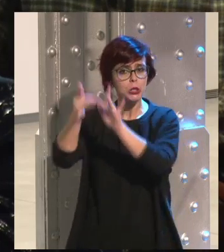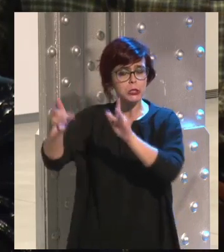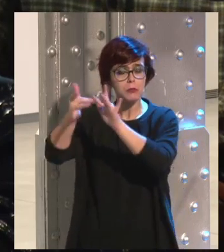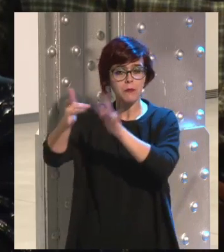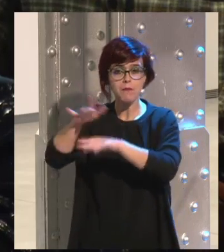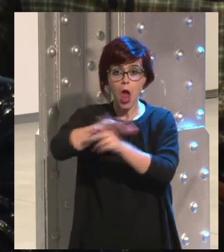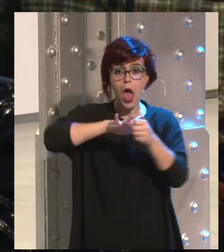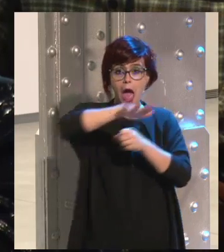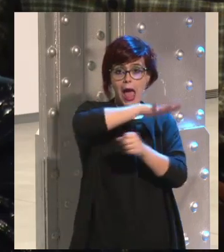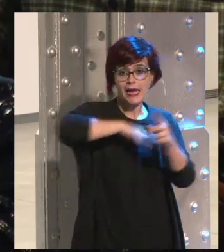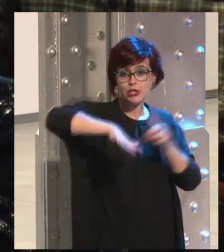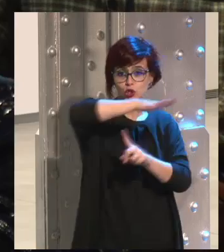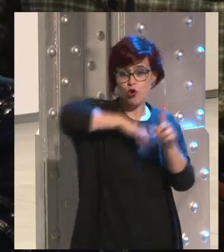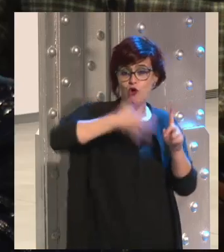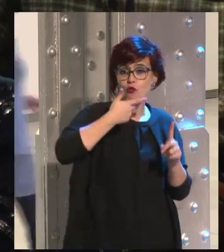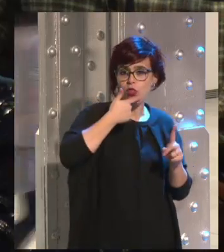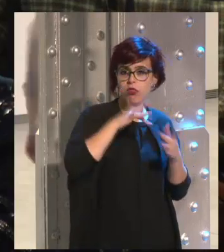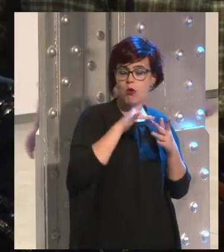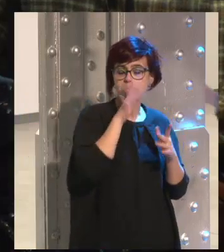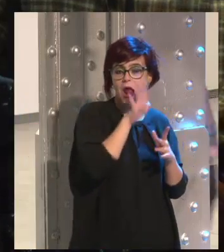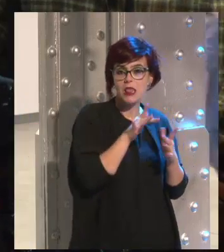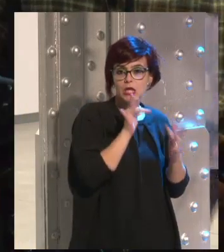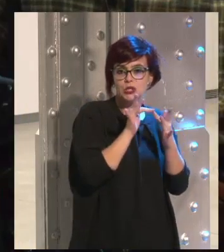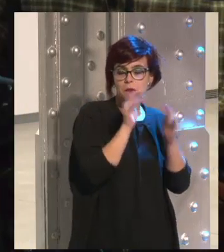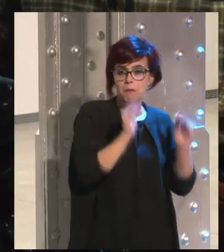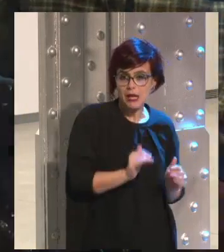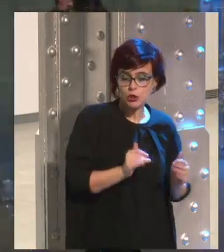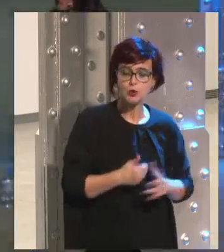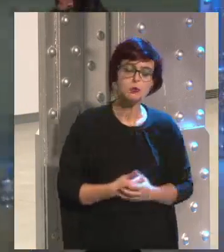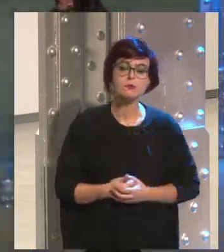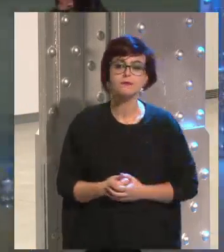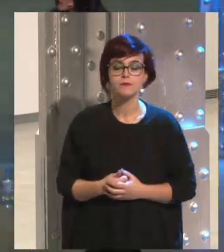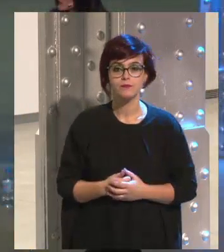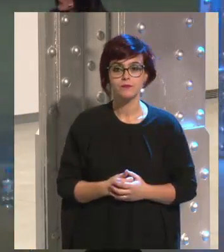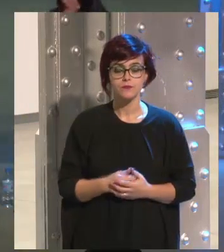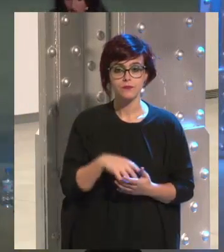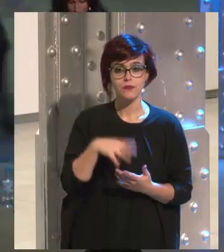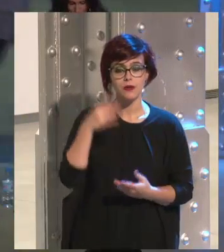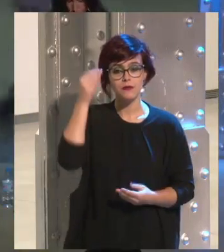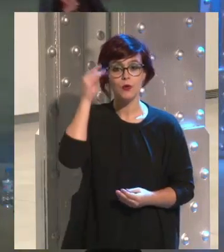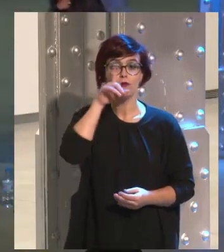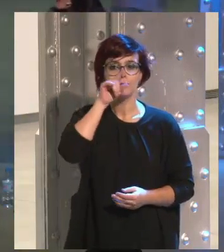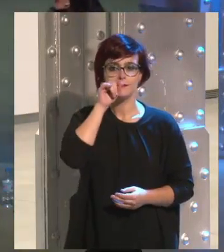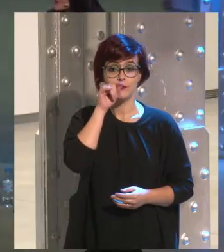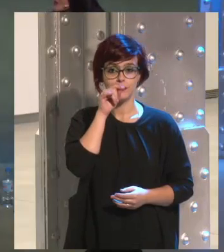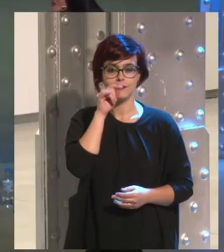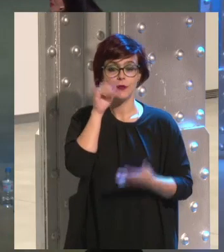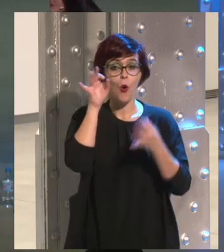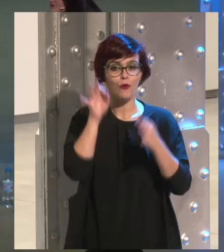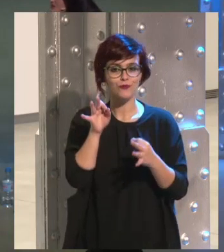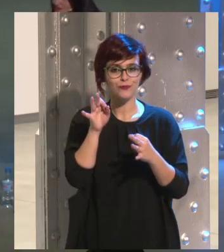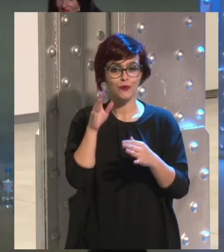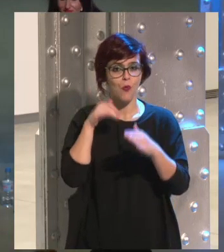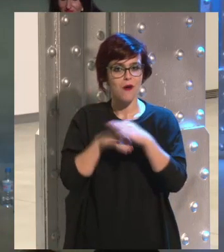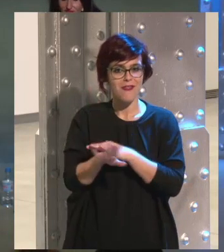y eso va en aumento. Vale, voy a leer precisamente un tuit que tenía guardado aquí para leer y que además